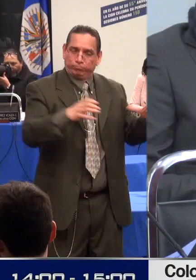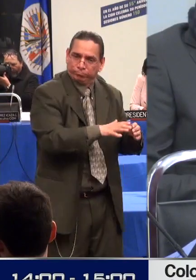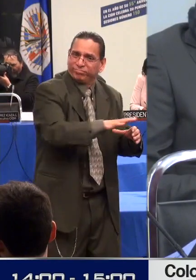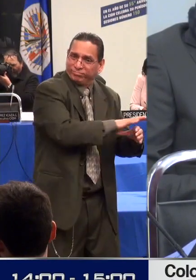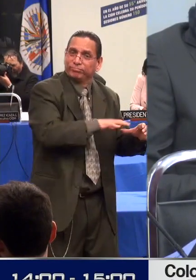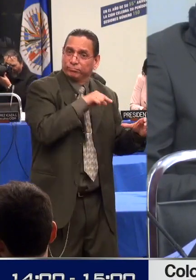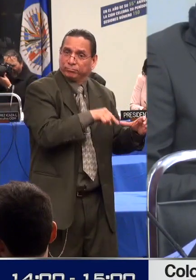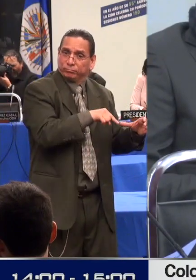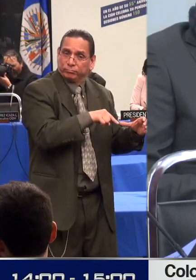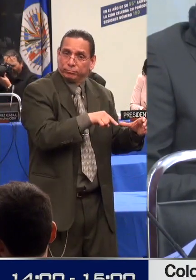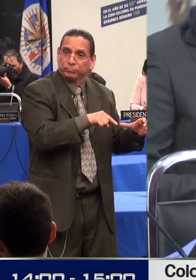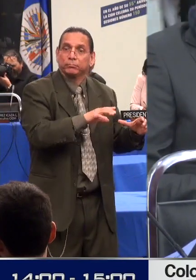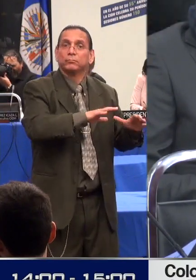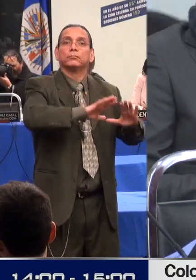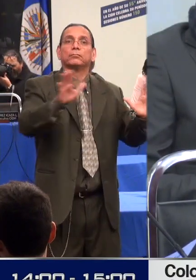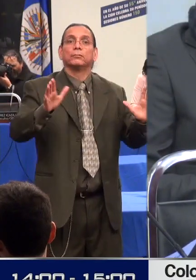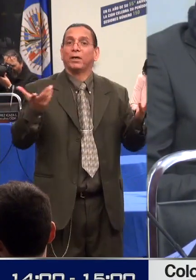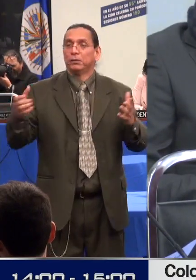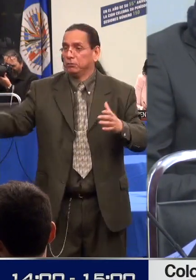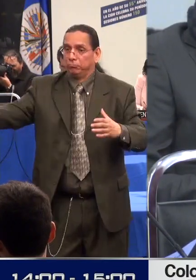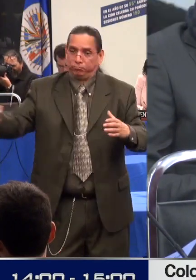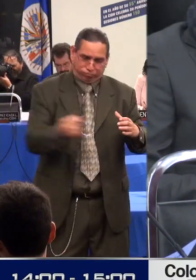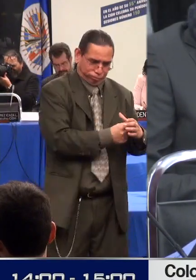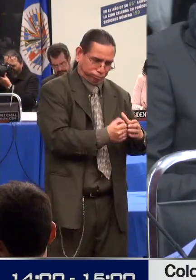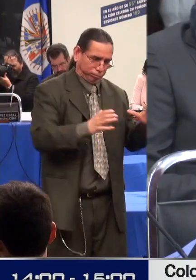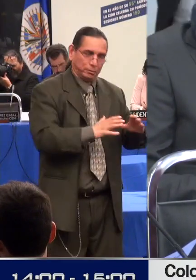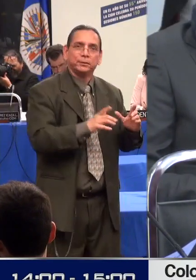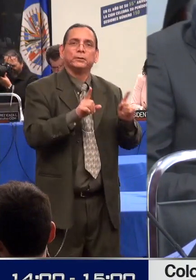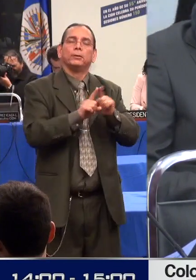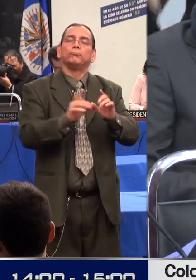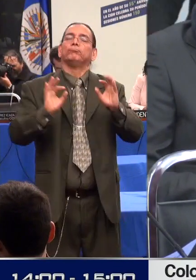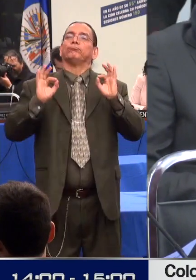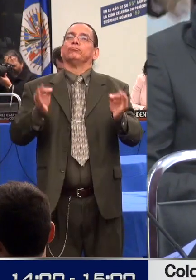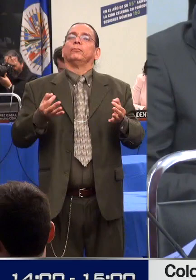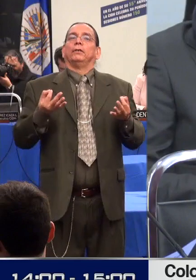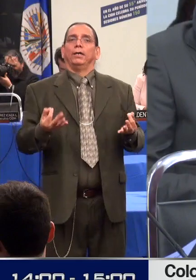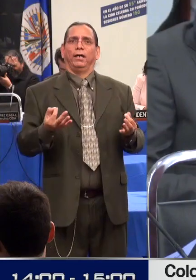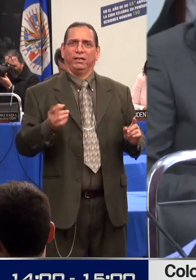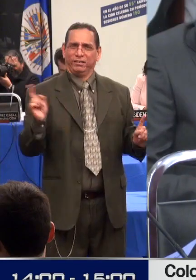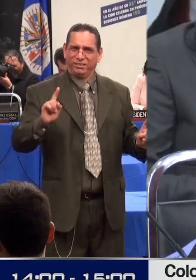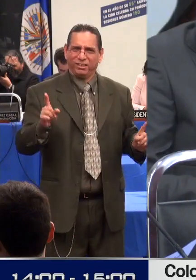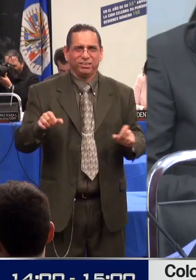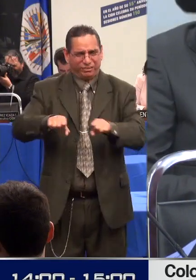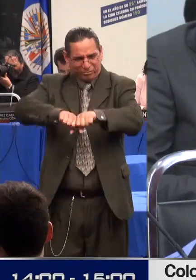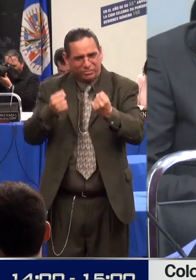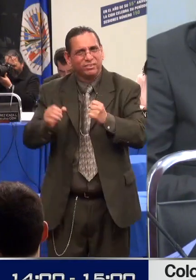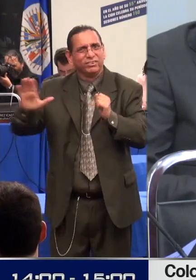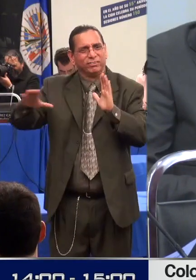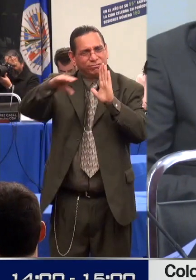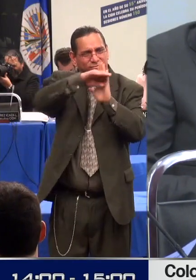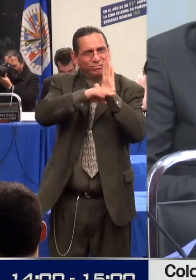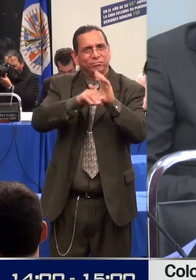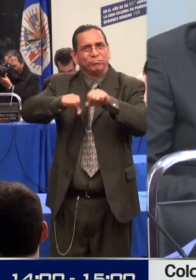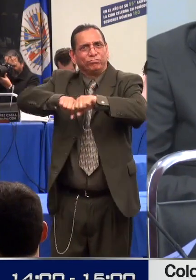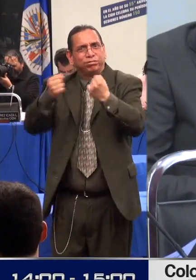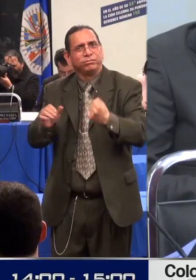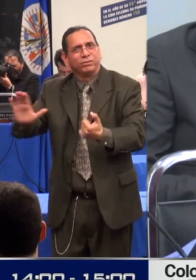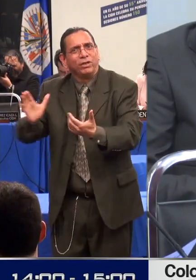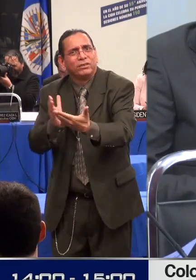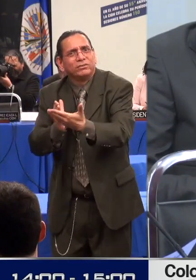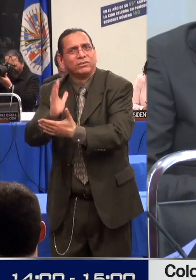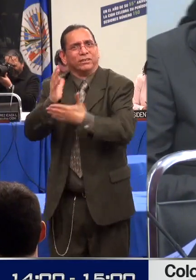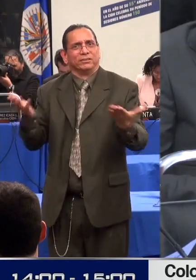Adicionalmente, dispone que la interdicción es una medida de restablecimiento de derechos, por lo que cualquier persona puede iniciarla.